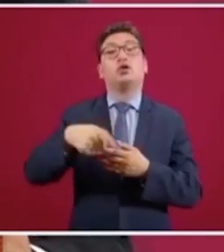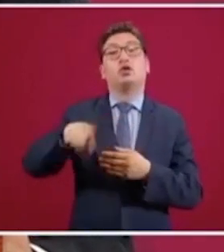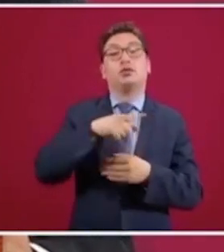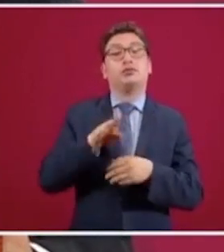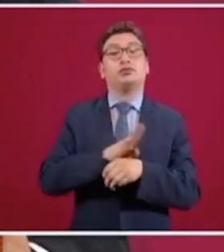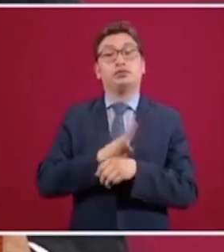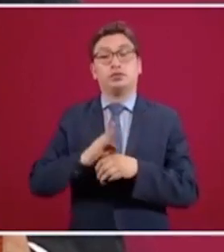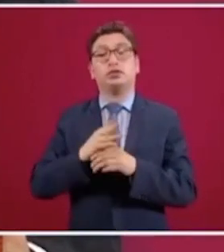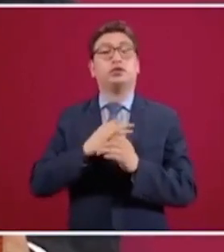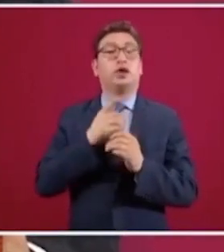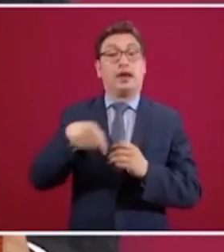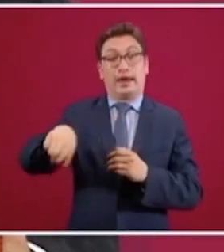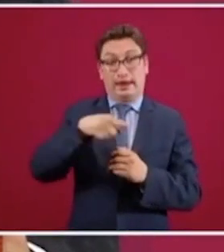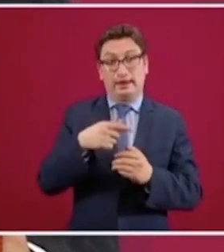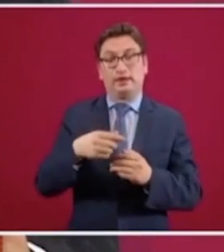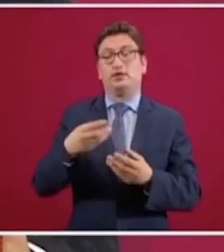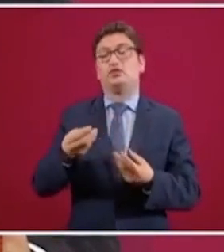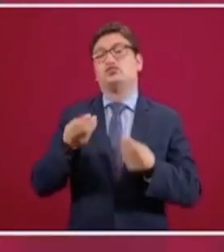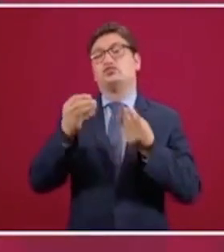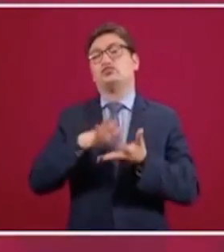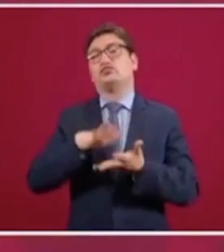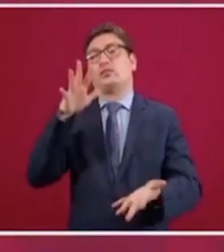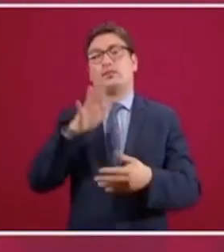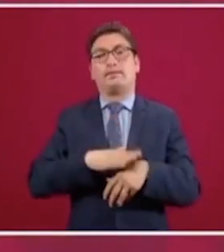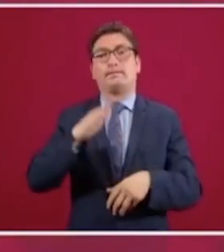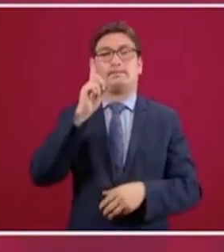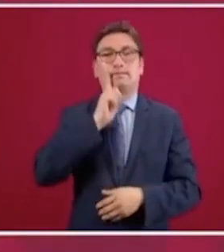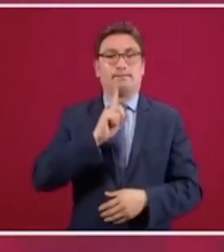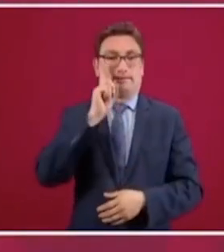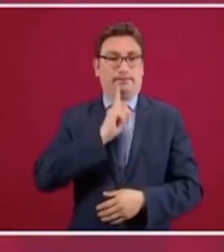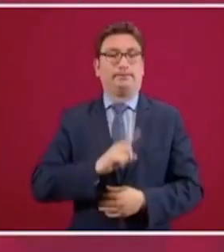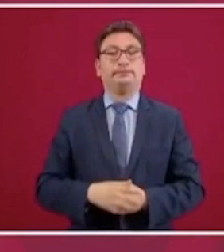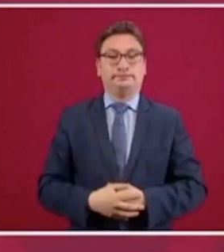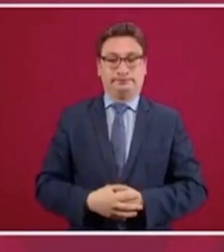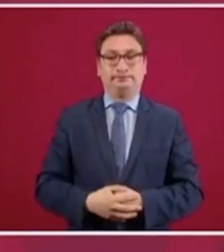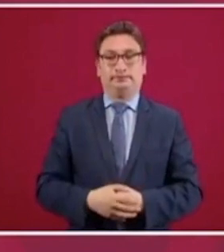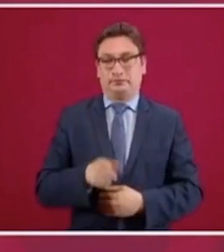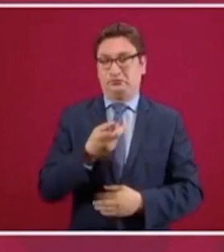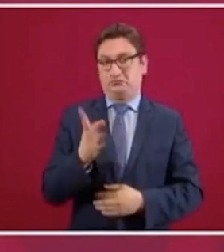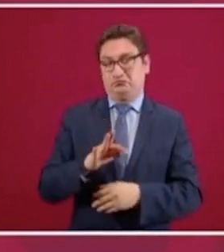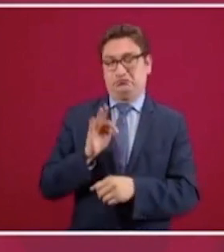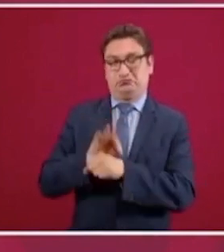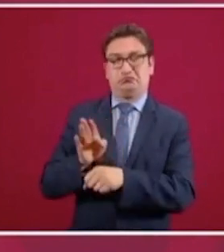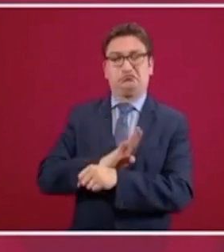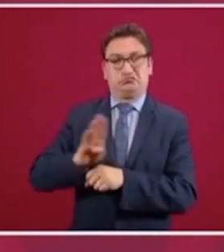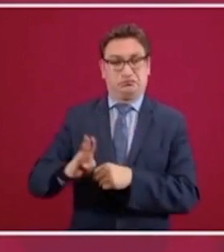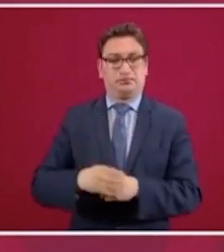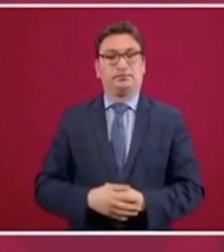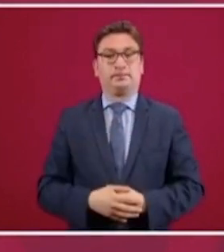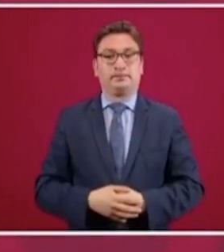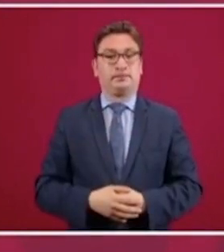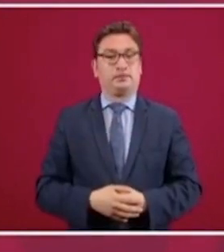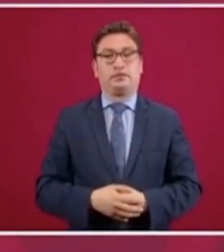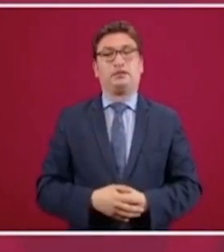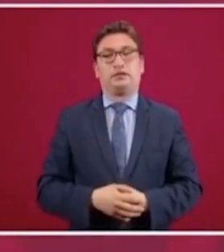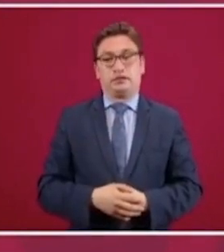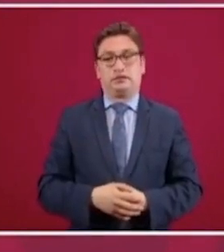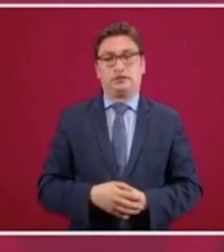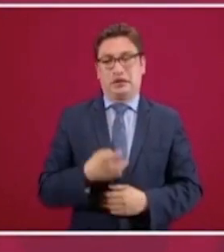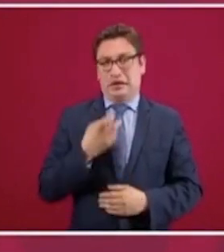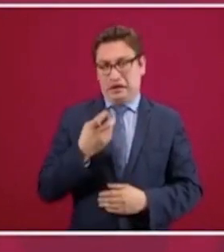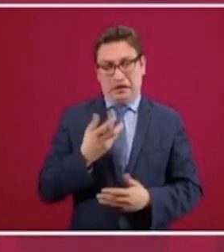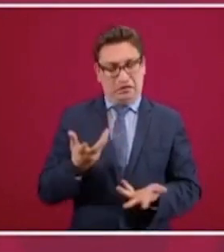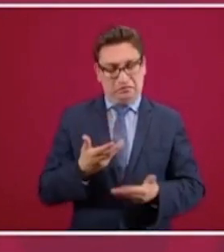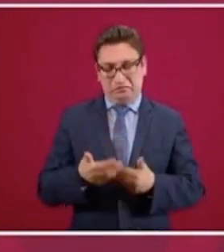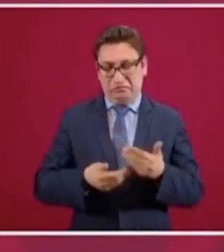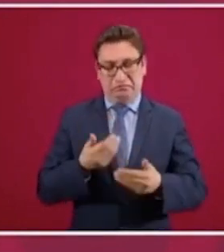bienestar, la mayoría son mujeres, las beneficiarias. Esto se está resolviendo